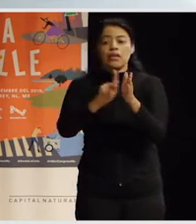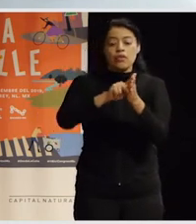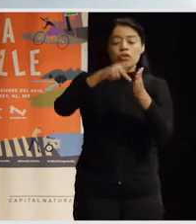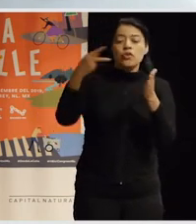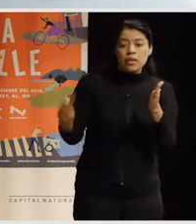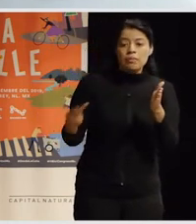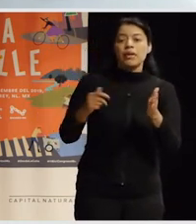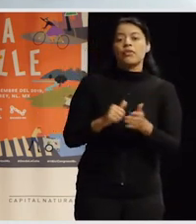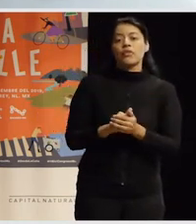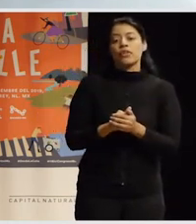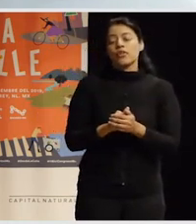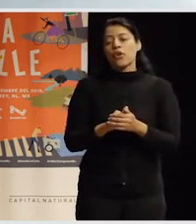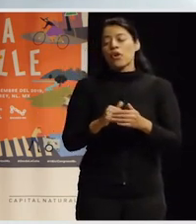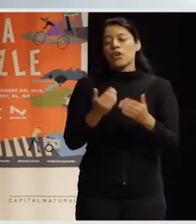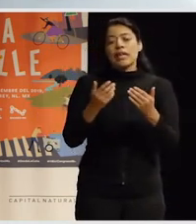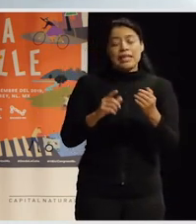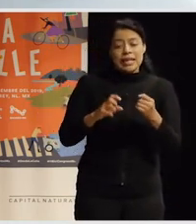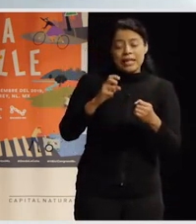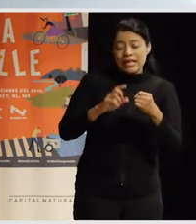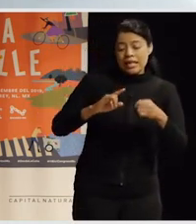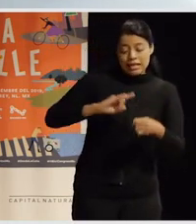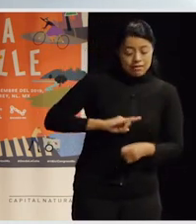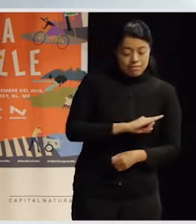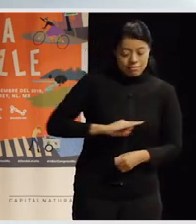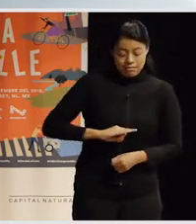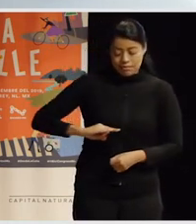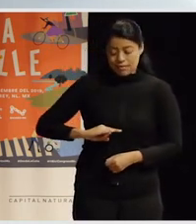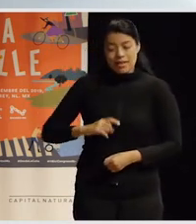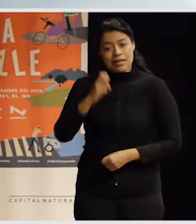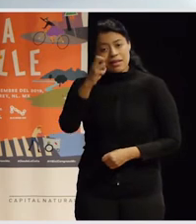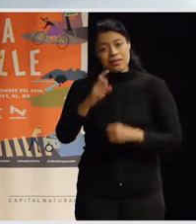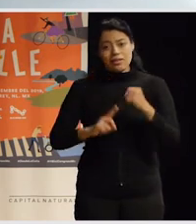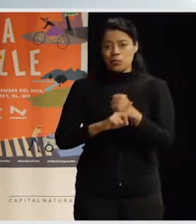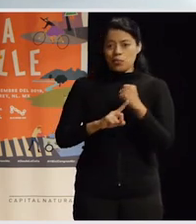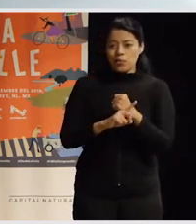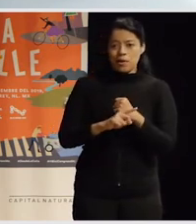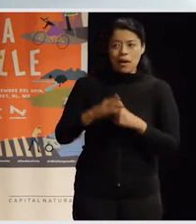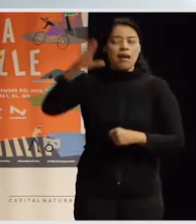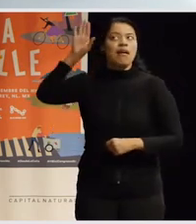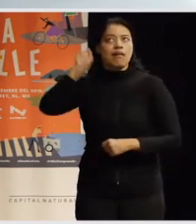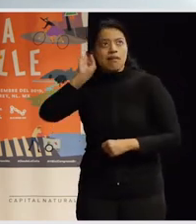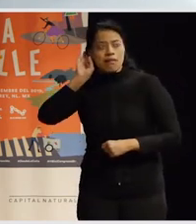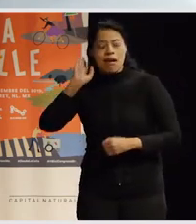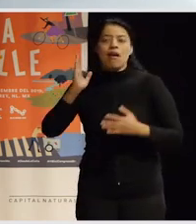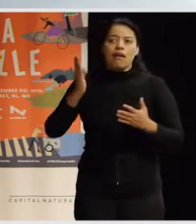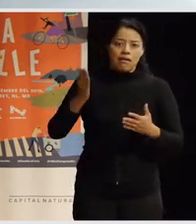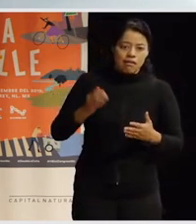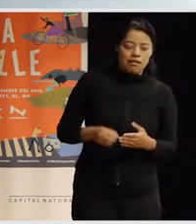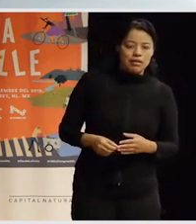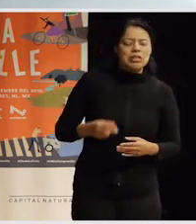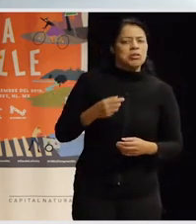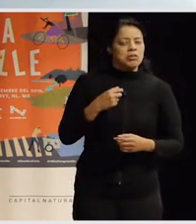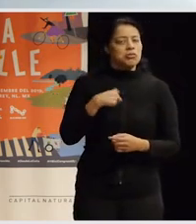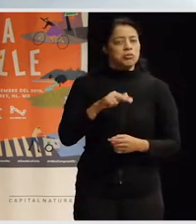dicen que el problema del aparcamiento es el problema más importante de nuestro pueblo, ¿no? Entonces, a nosotras esto nos dio una